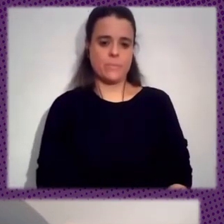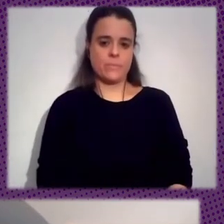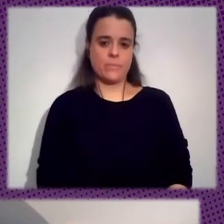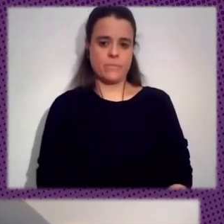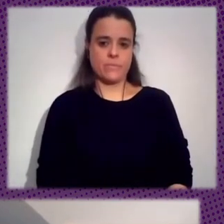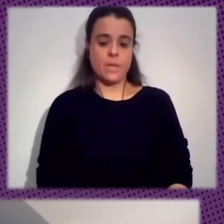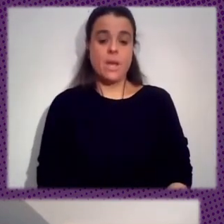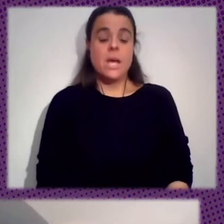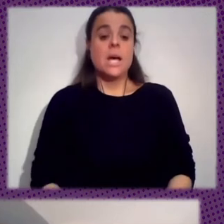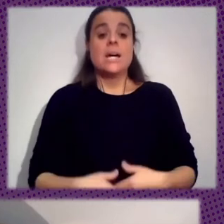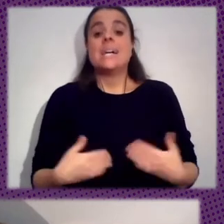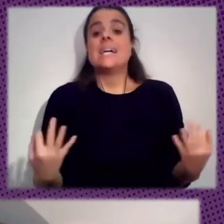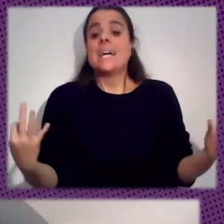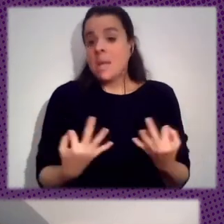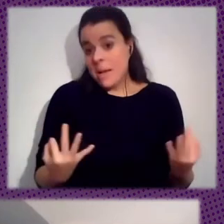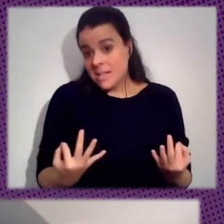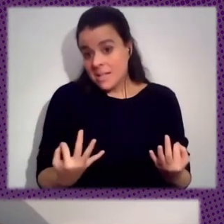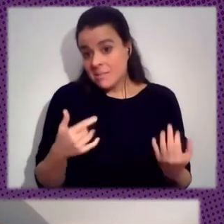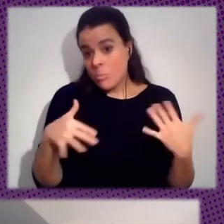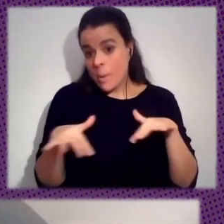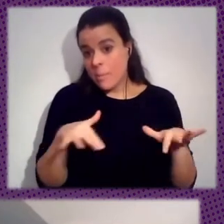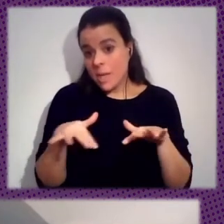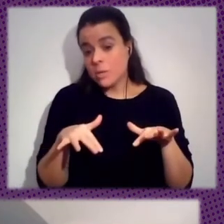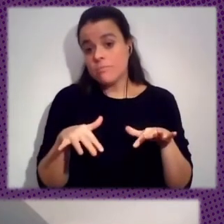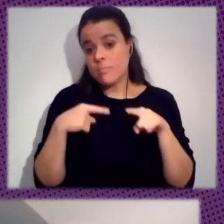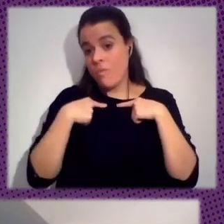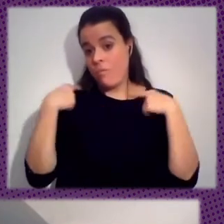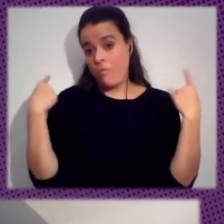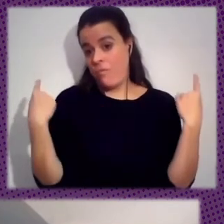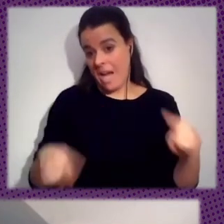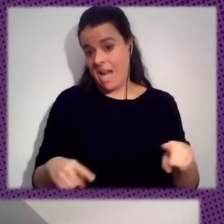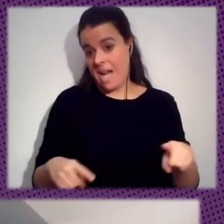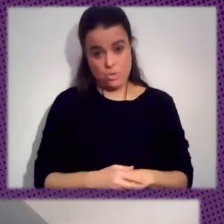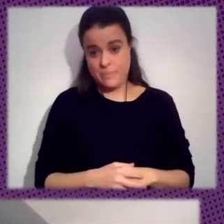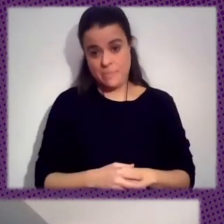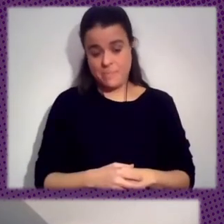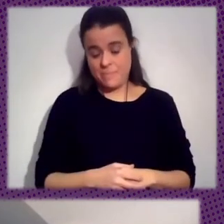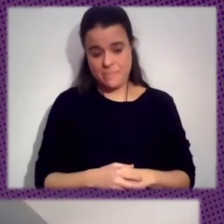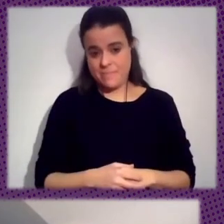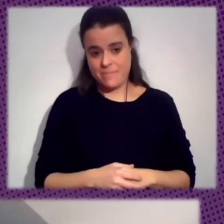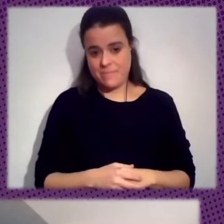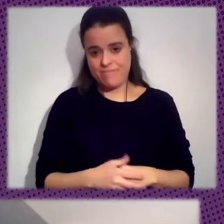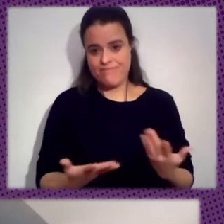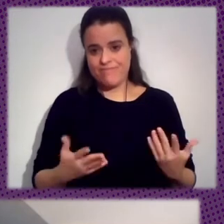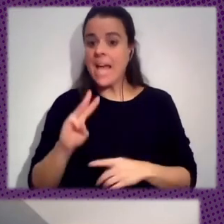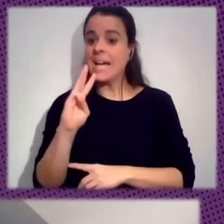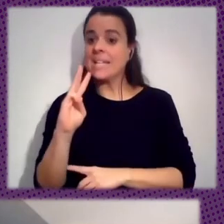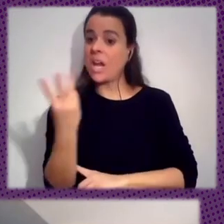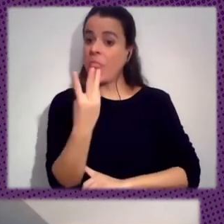Pero Bueno ¿Qué pasó Con Este Movimiento? Fue Un Fracaso ¿Se Logró Encontrar Esta Tercera Opción Entre